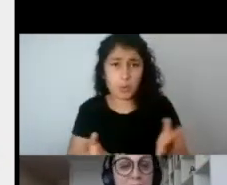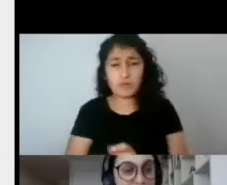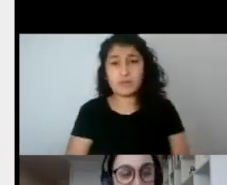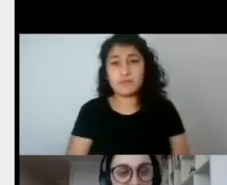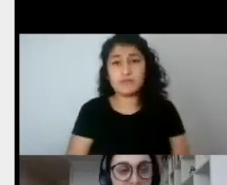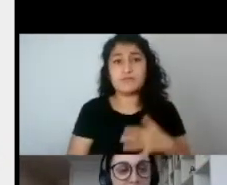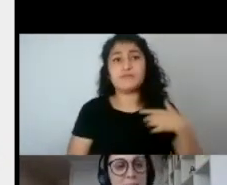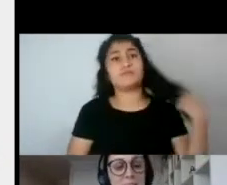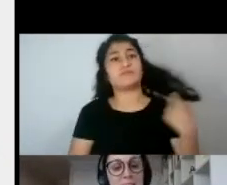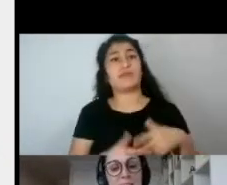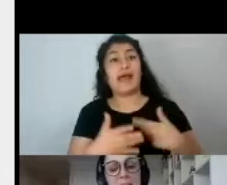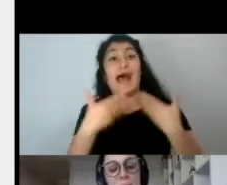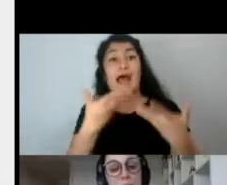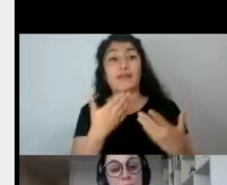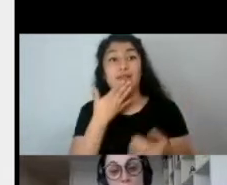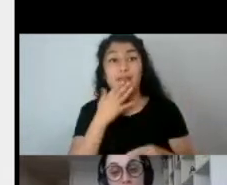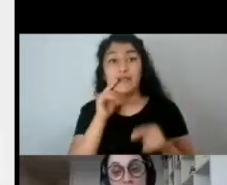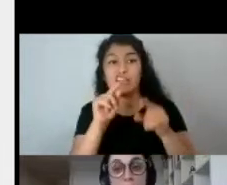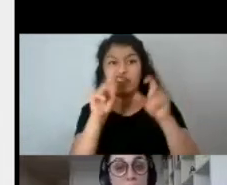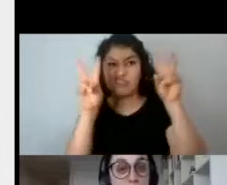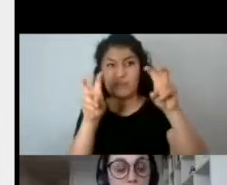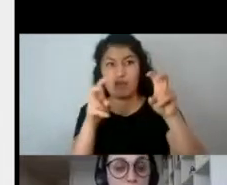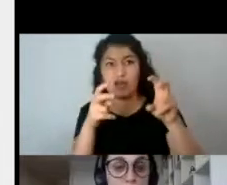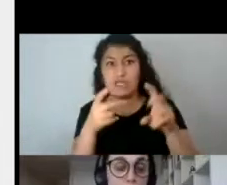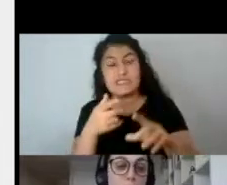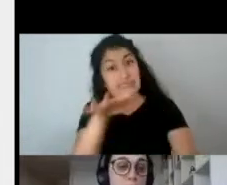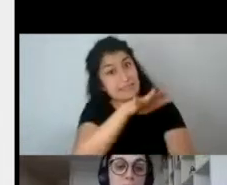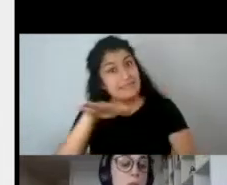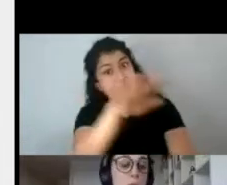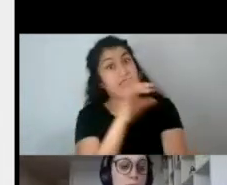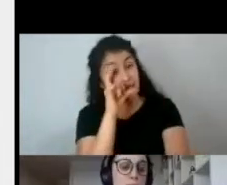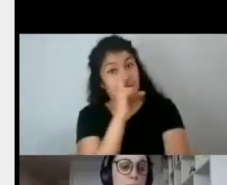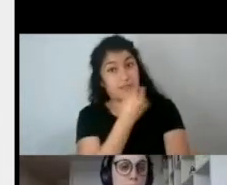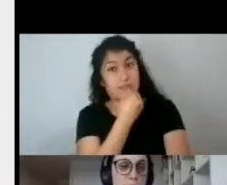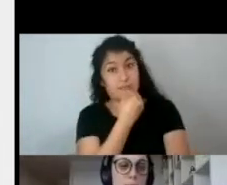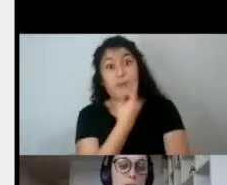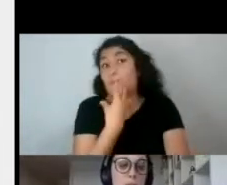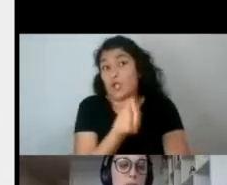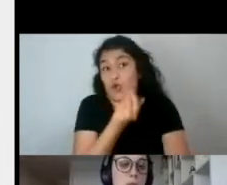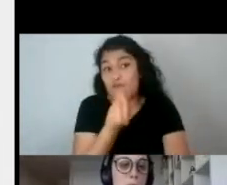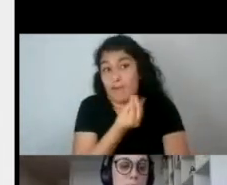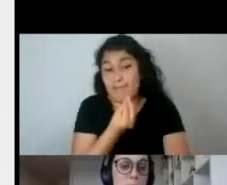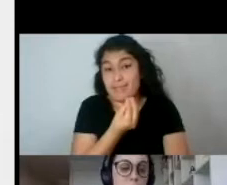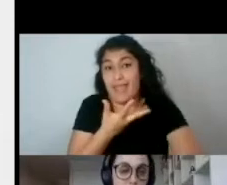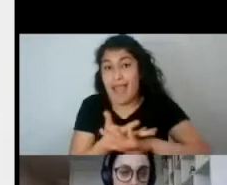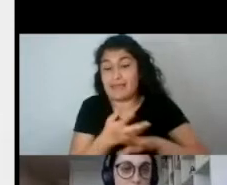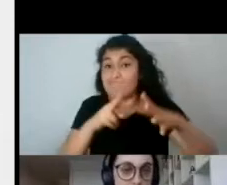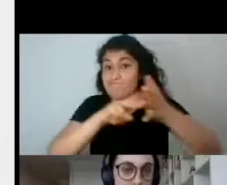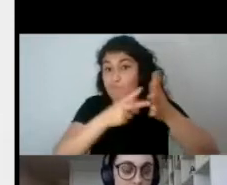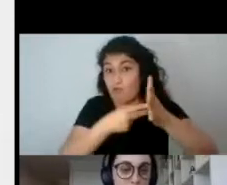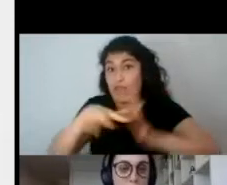Y acá entramos en un terreno también pantanoso, porque bueno, sin duda hay dificultades, no solamente para